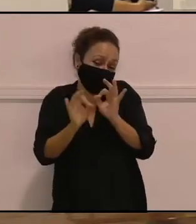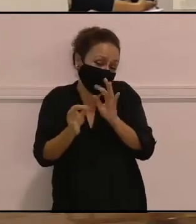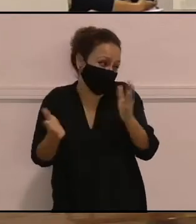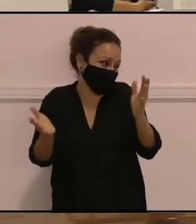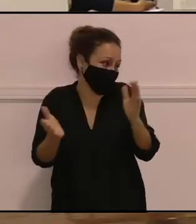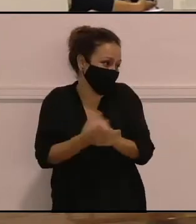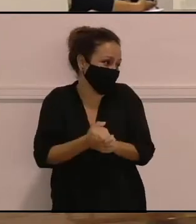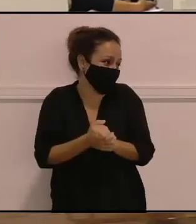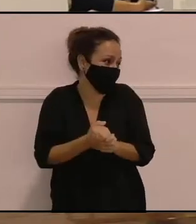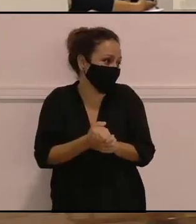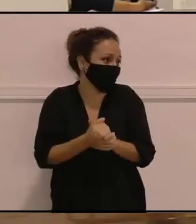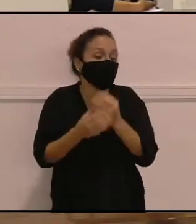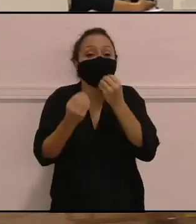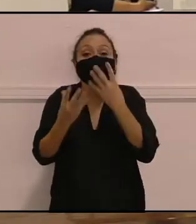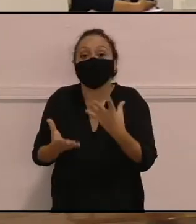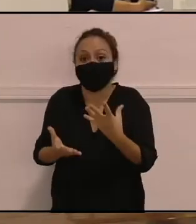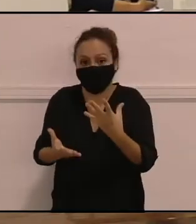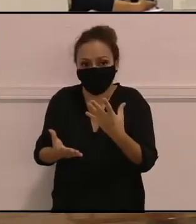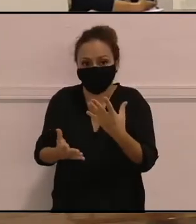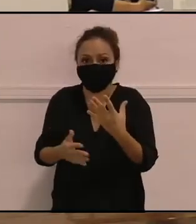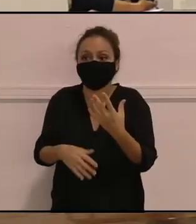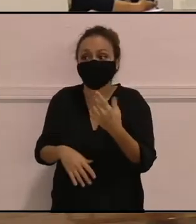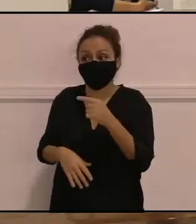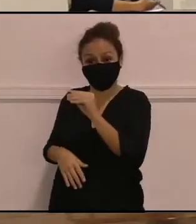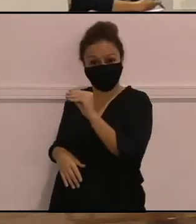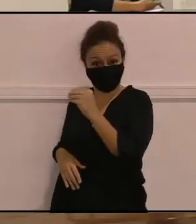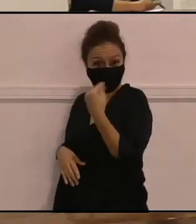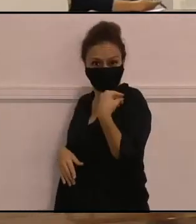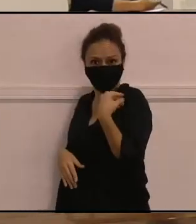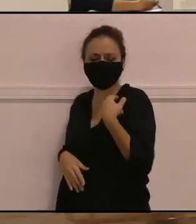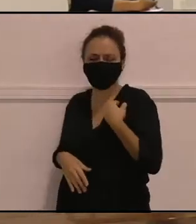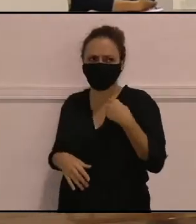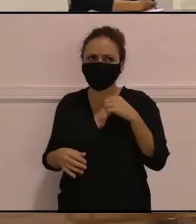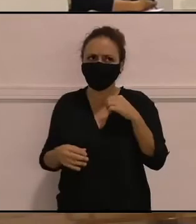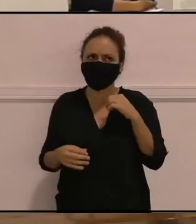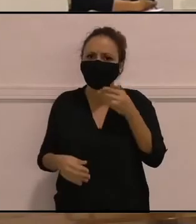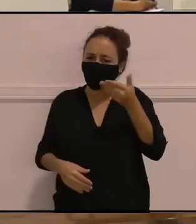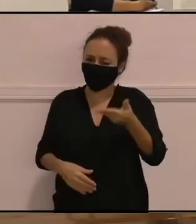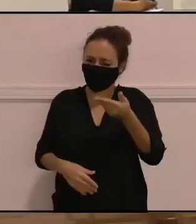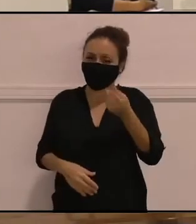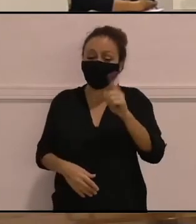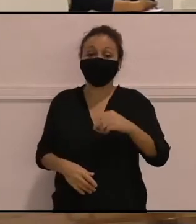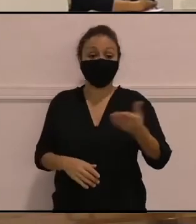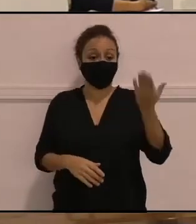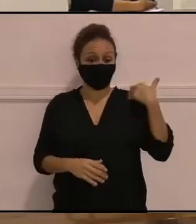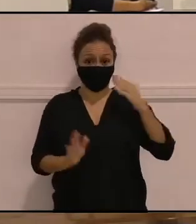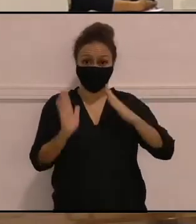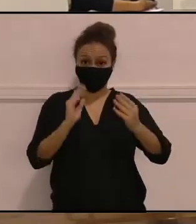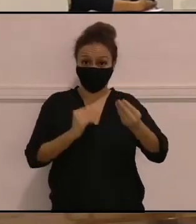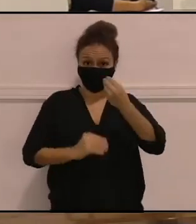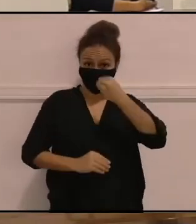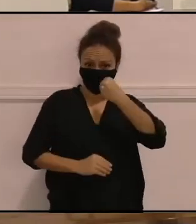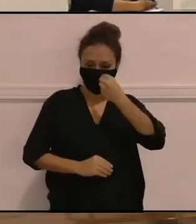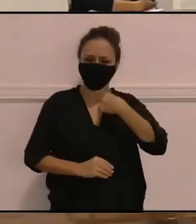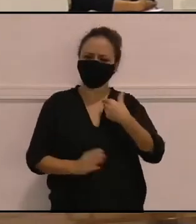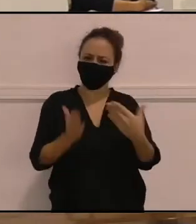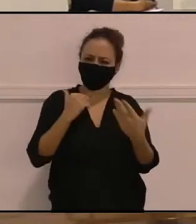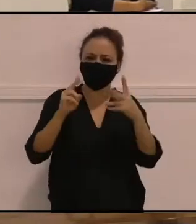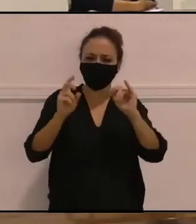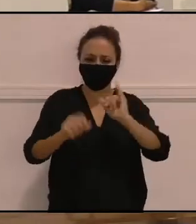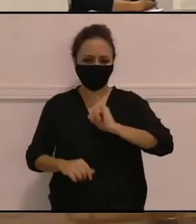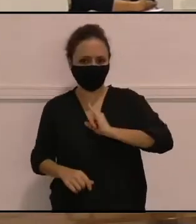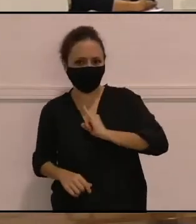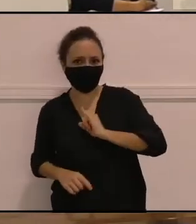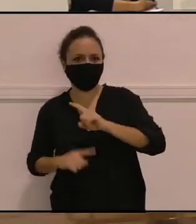A mí me parece muy importante la pregunta de Lari en relación, porque antes cuando estábamos en la comida estábamos hablando un poquito de eso, de la identidad y de